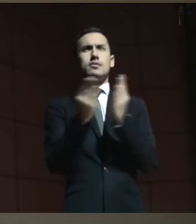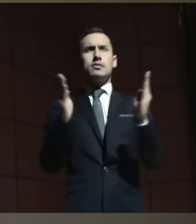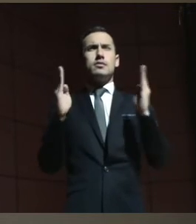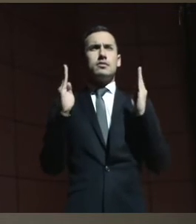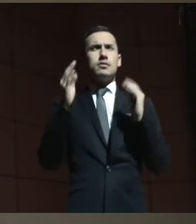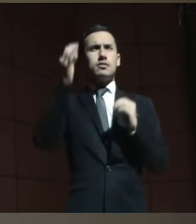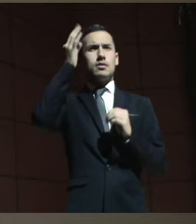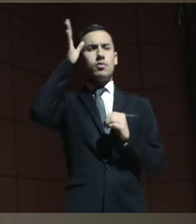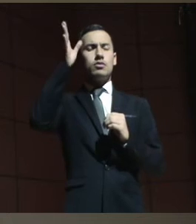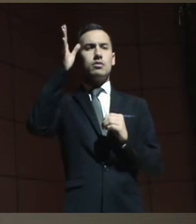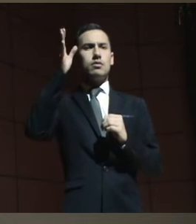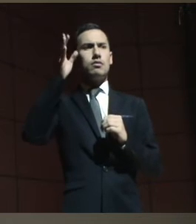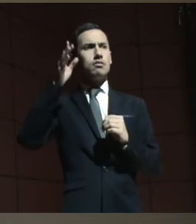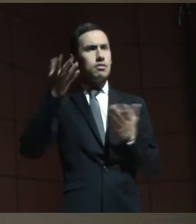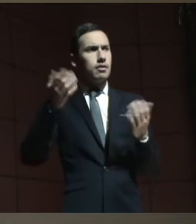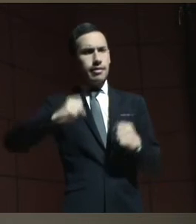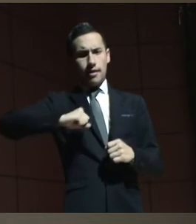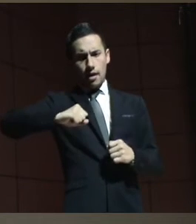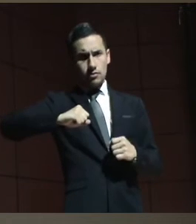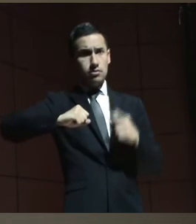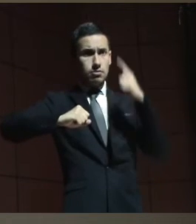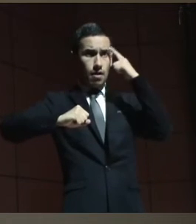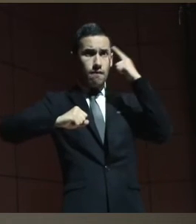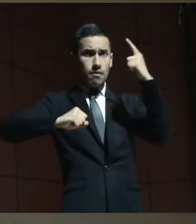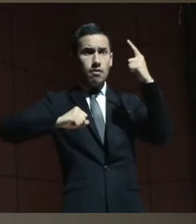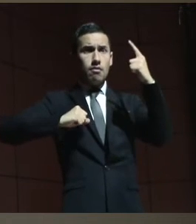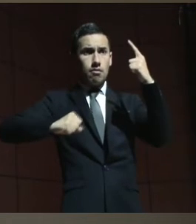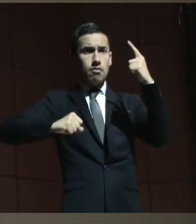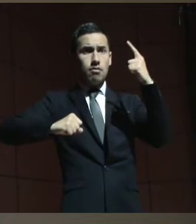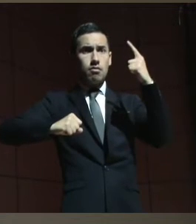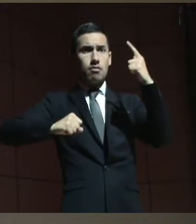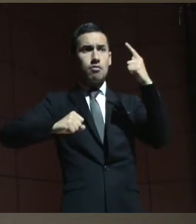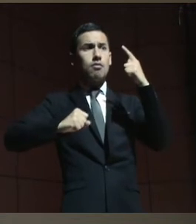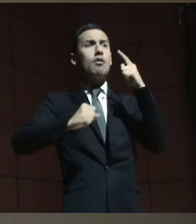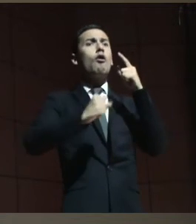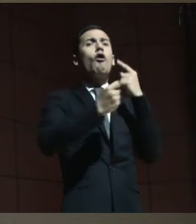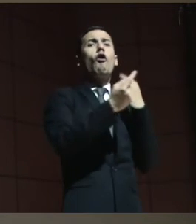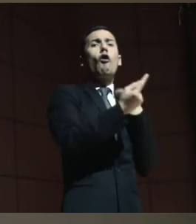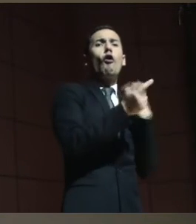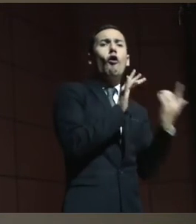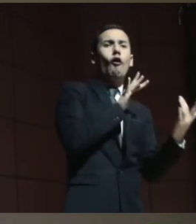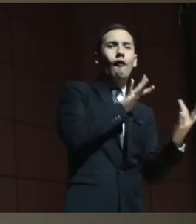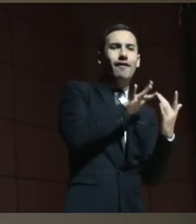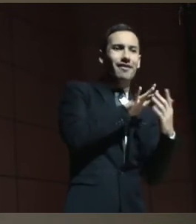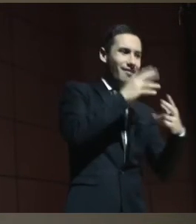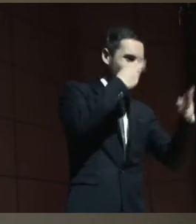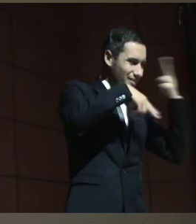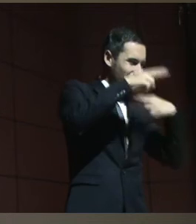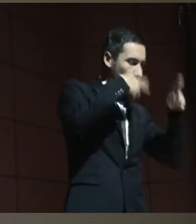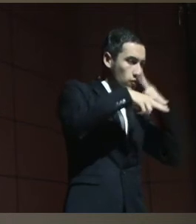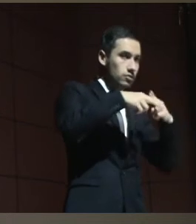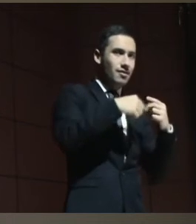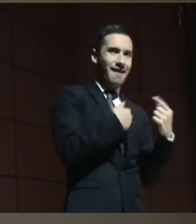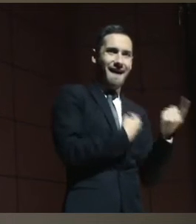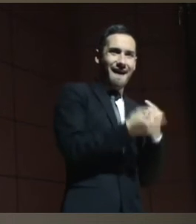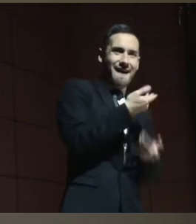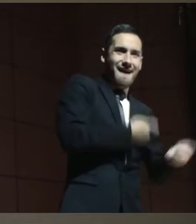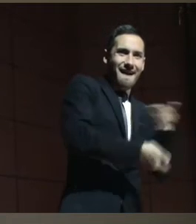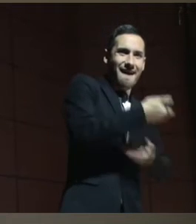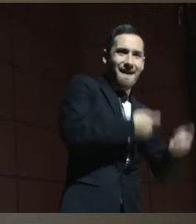necesariamente el derecho sagrado de tomar contacto con sus hijos o de tener la guarda con sus hijos,